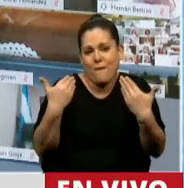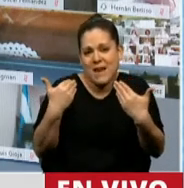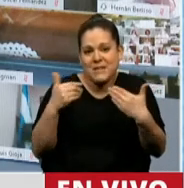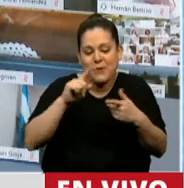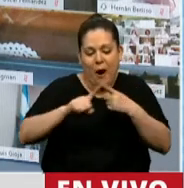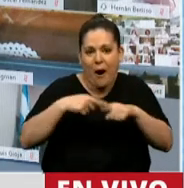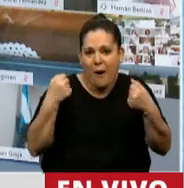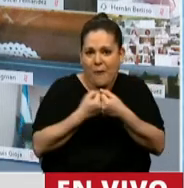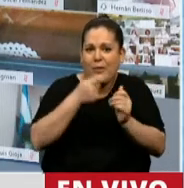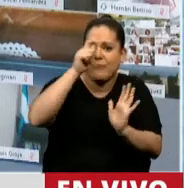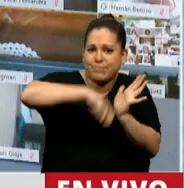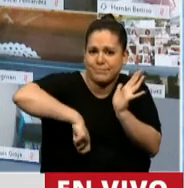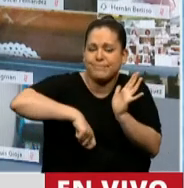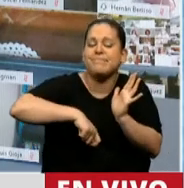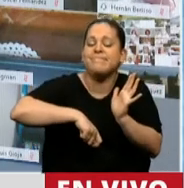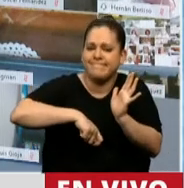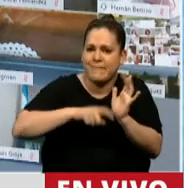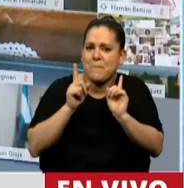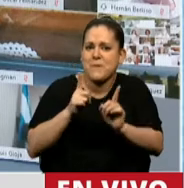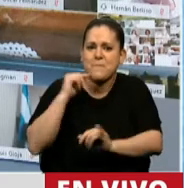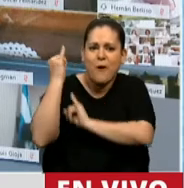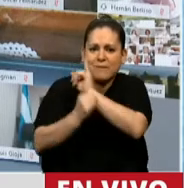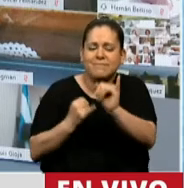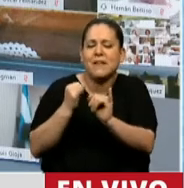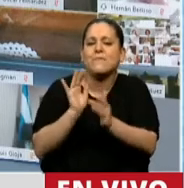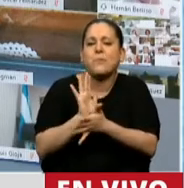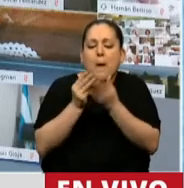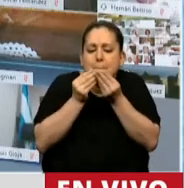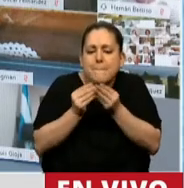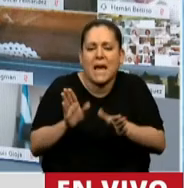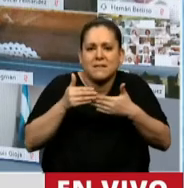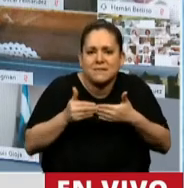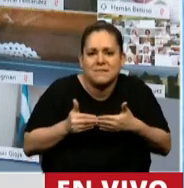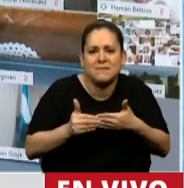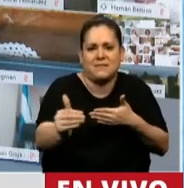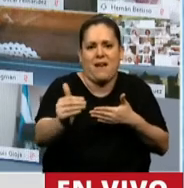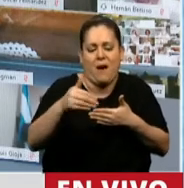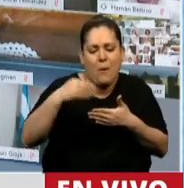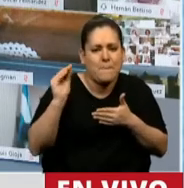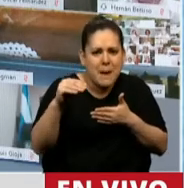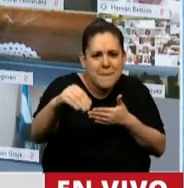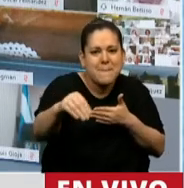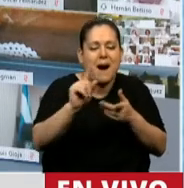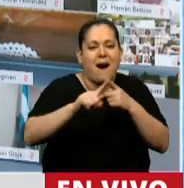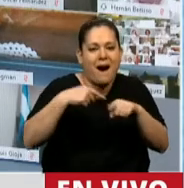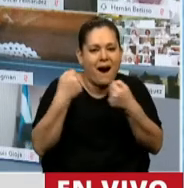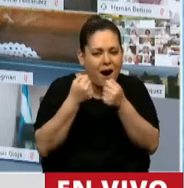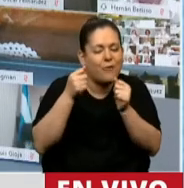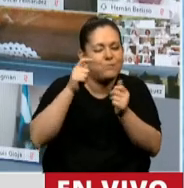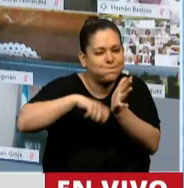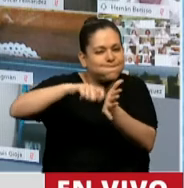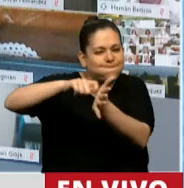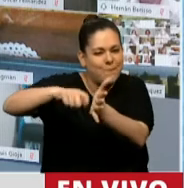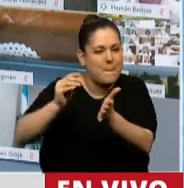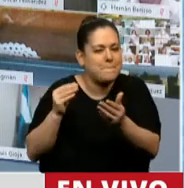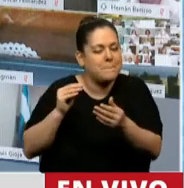firma del acuerdo como dijeron los miembros informantes sea solo el puntapié inicial de muchos más acuerdos en defensa